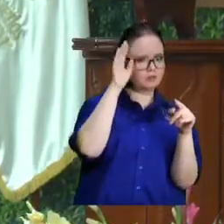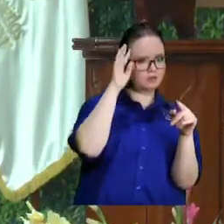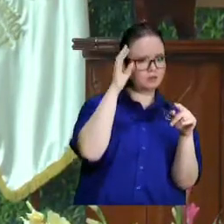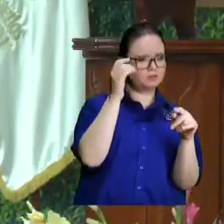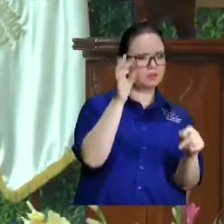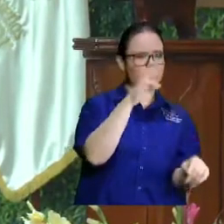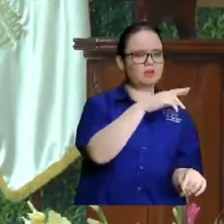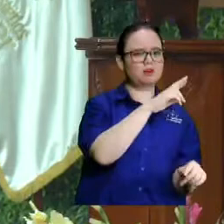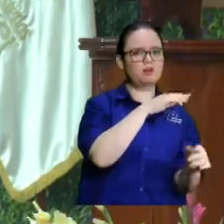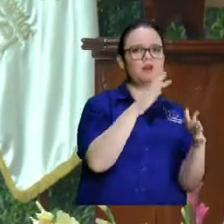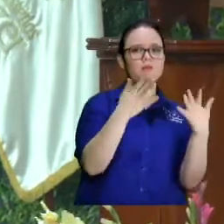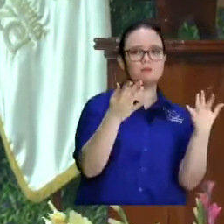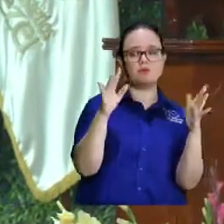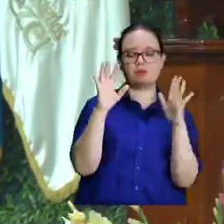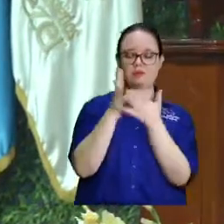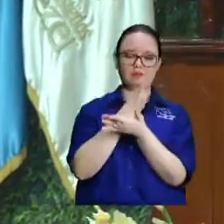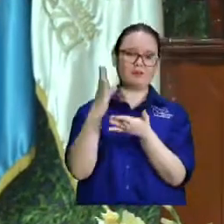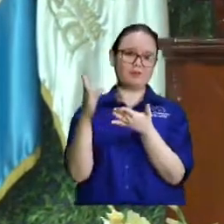bíblico